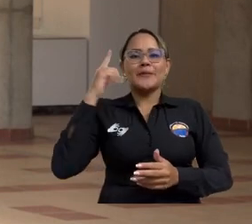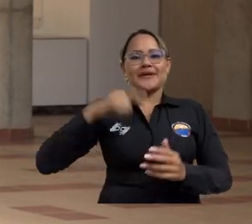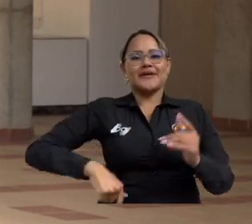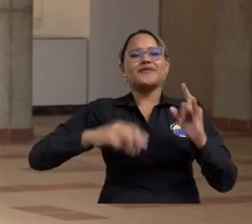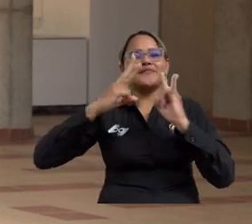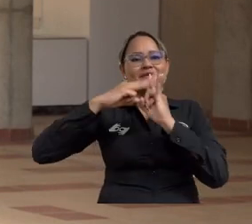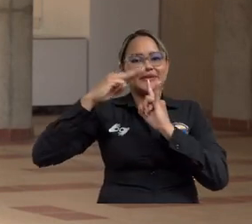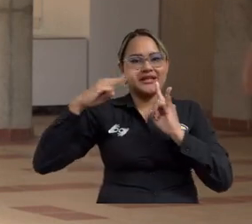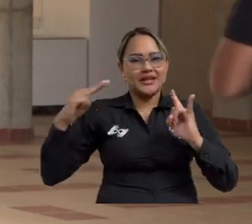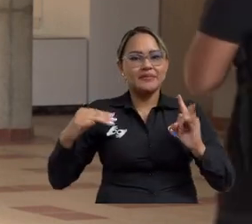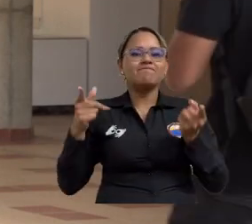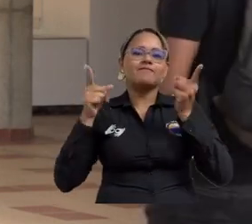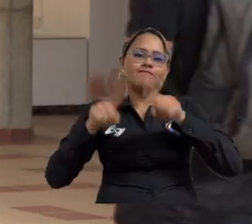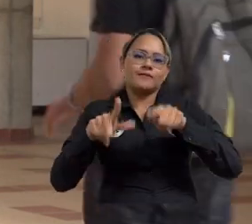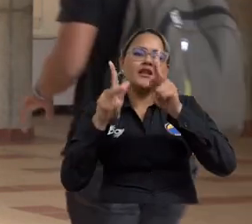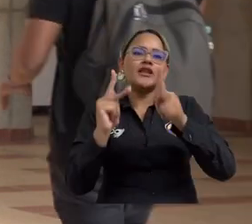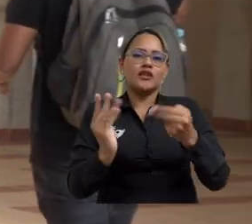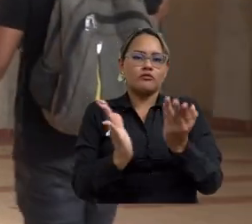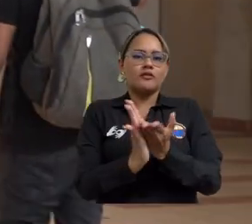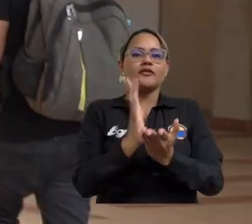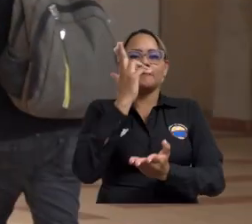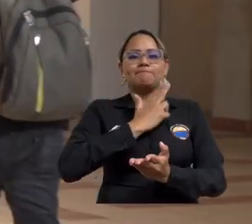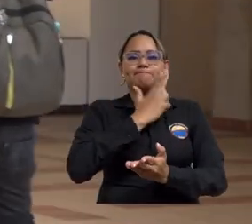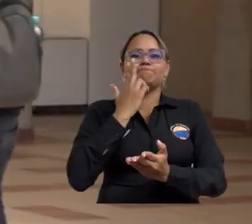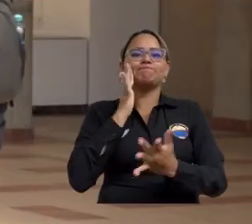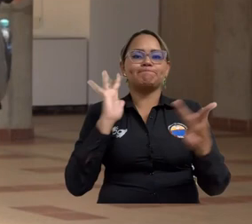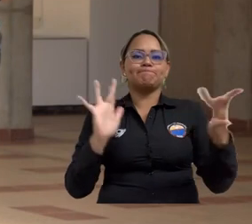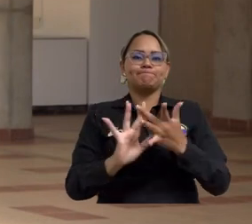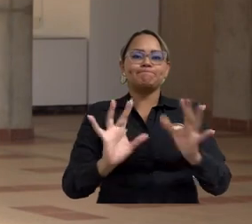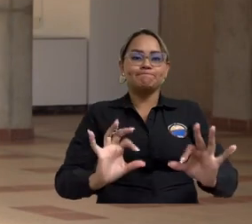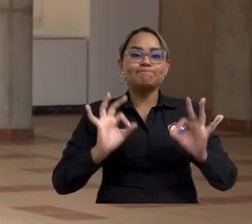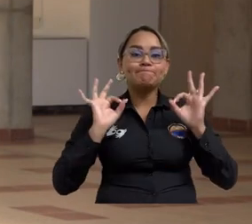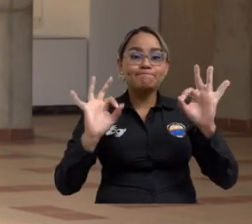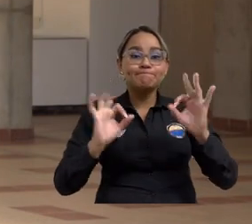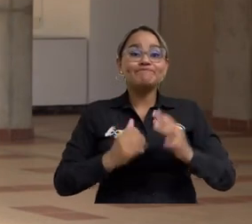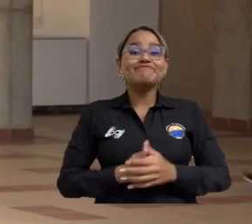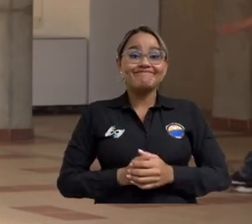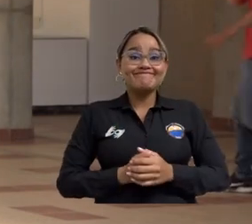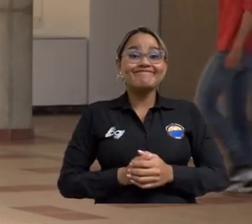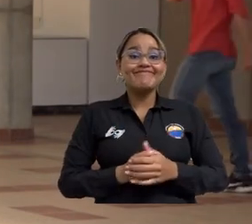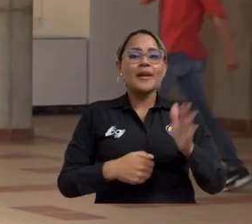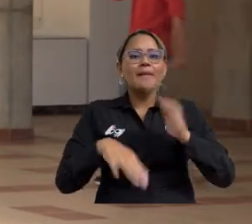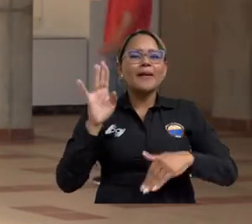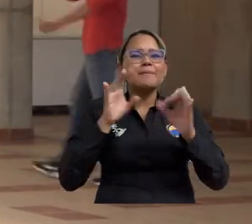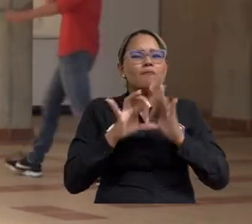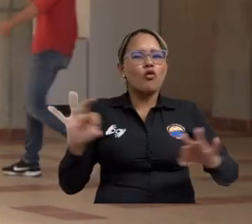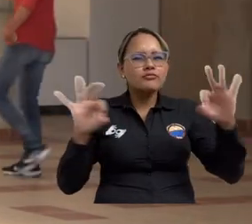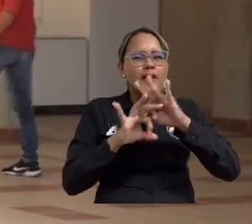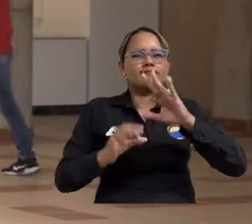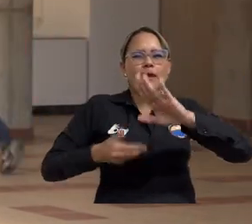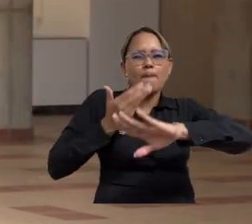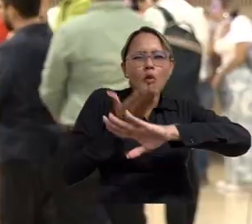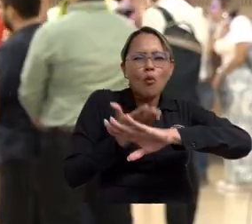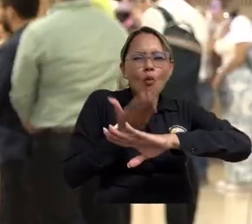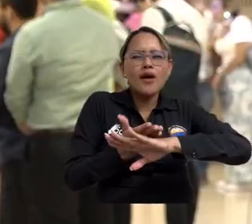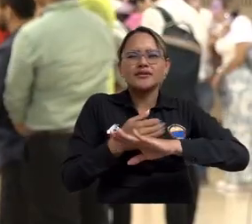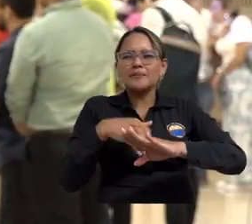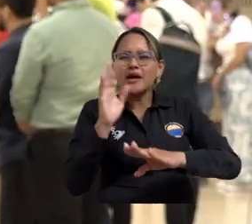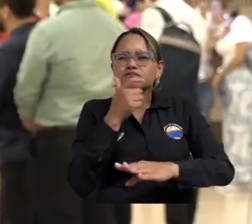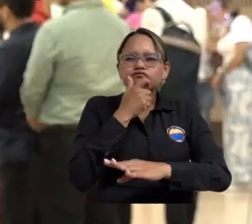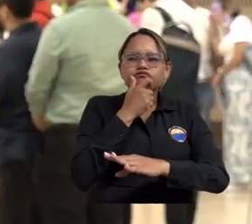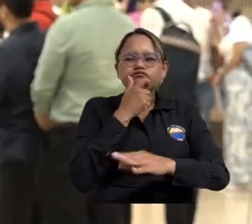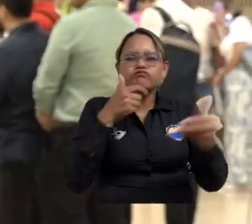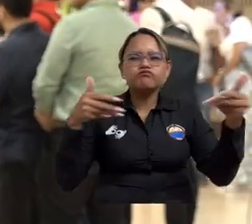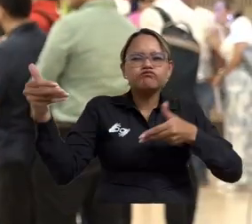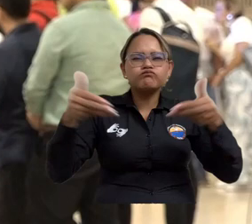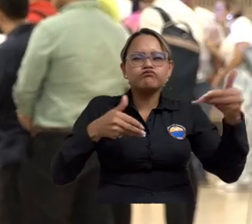con el alma mater, pero también con los estudiantes y bueno, ahí debemos apostarle a todas las propuestas. Creo que ha sido